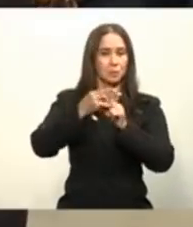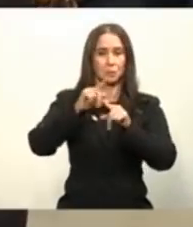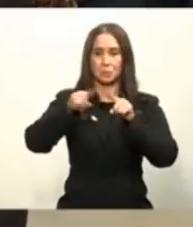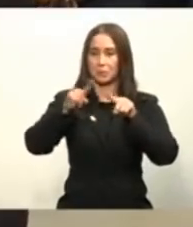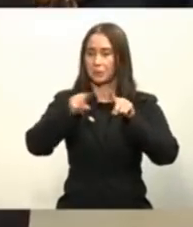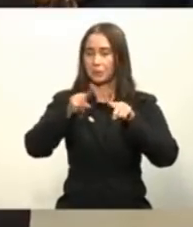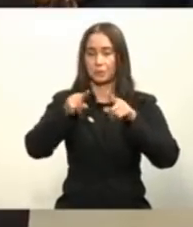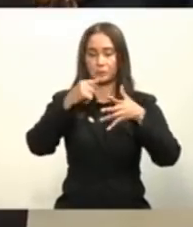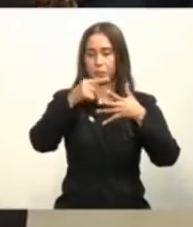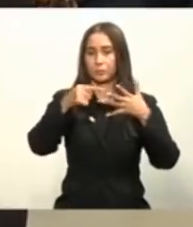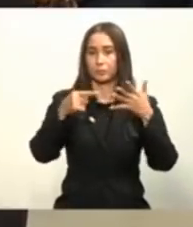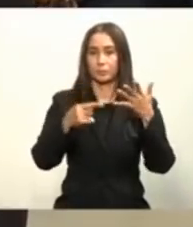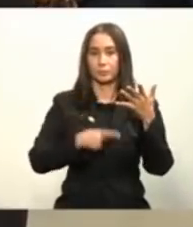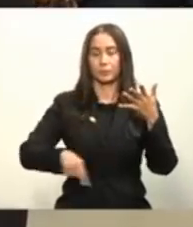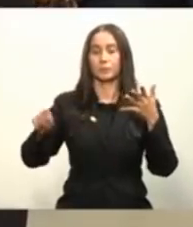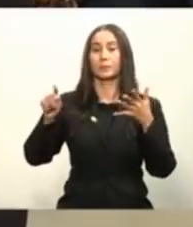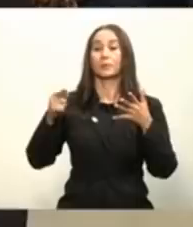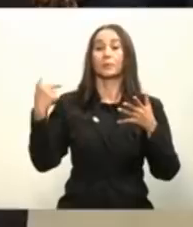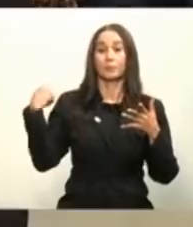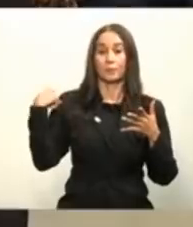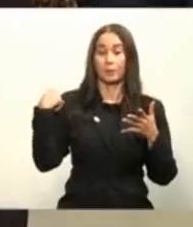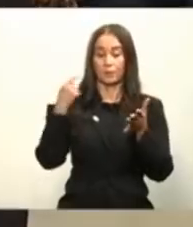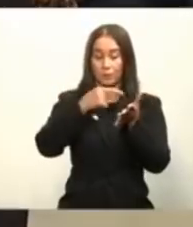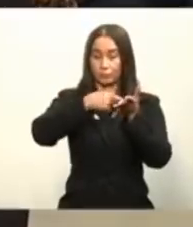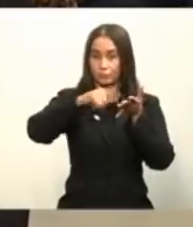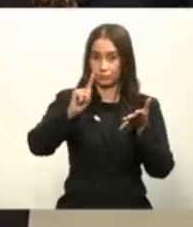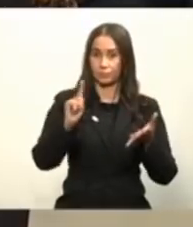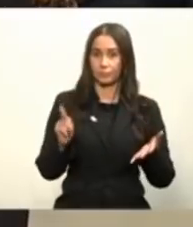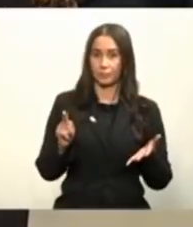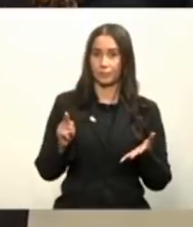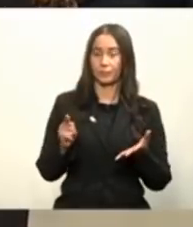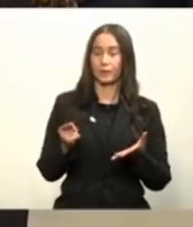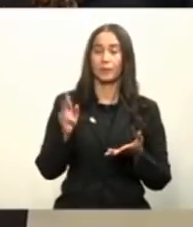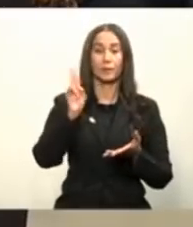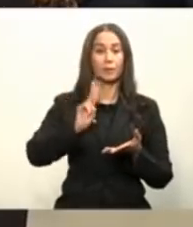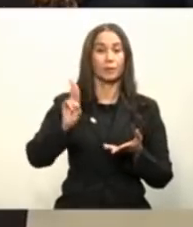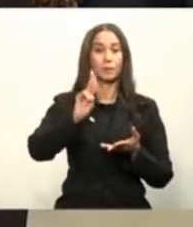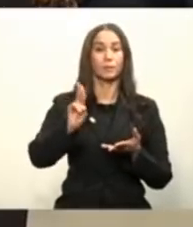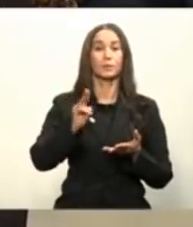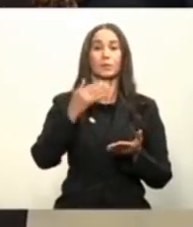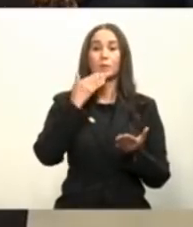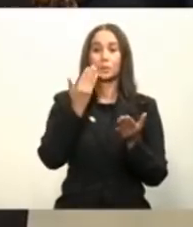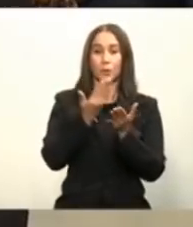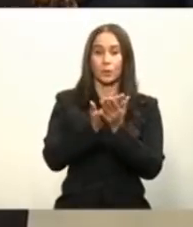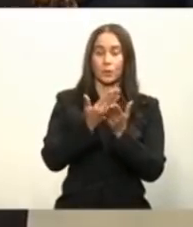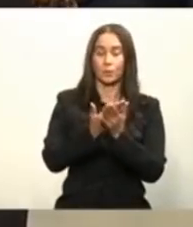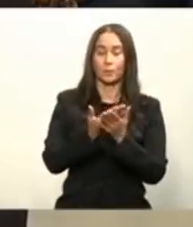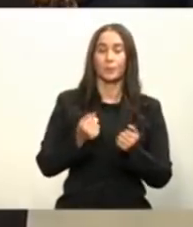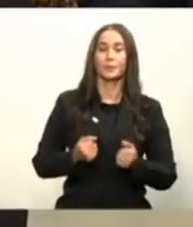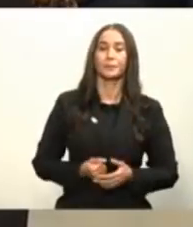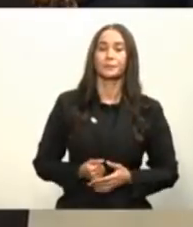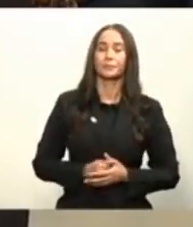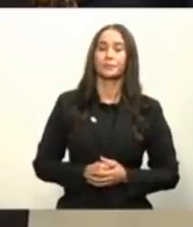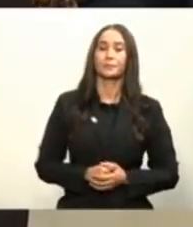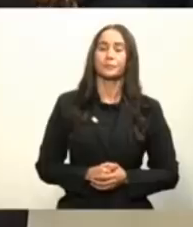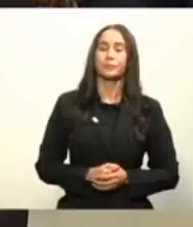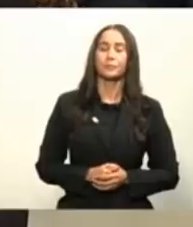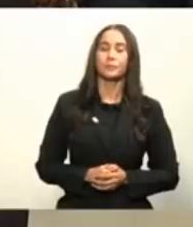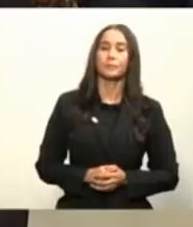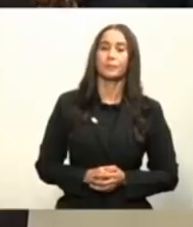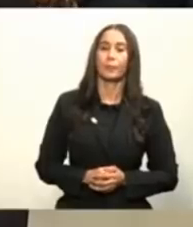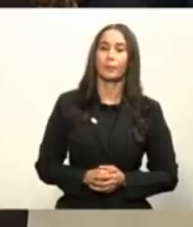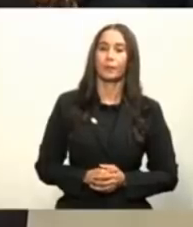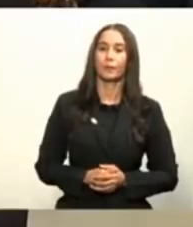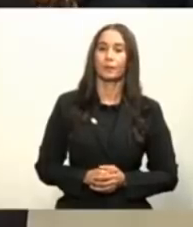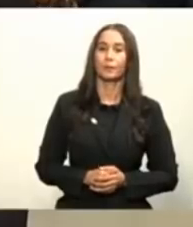Pfizer como la Sinovac han sido vacunas probadas y la cual son extremadamente seguras por lo cual